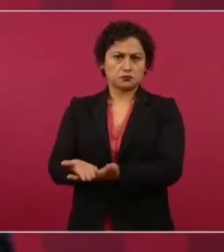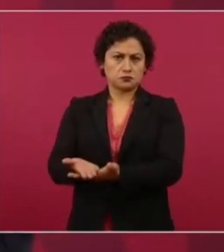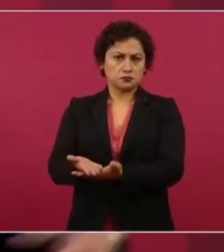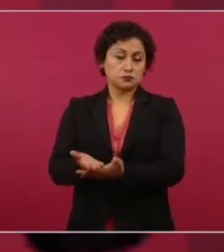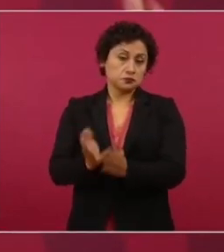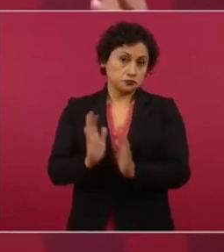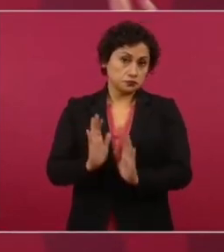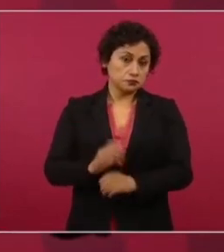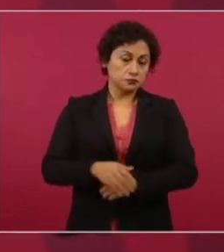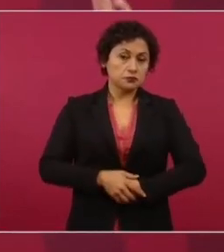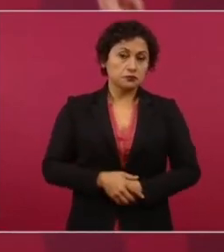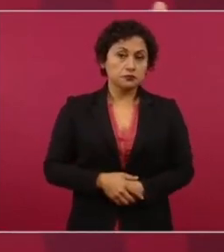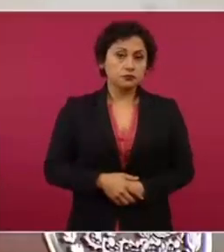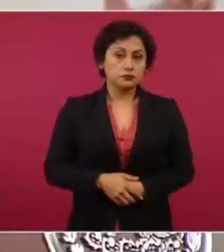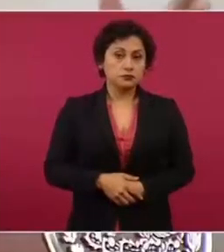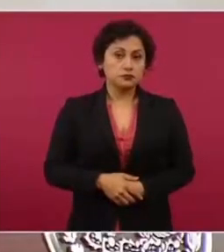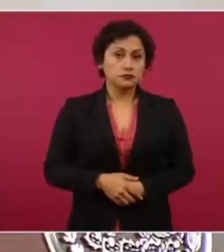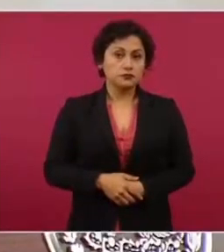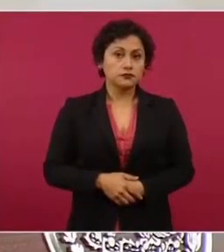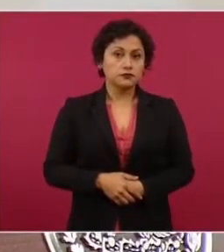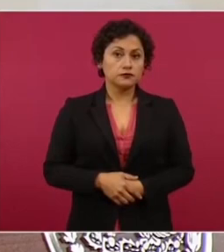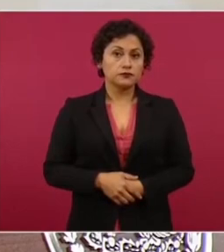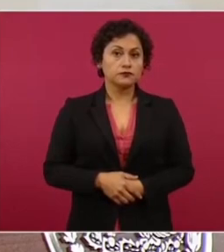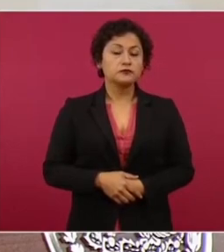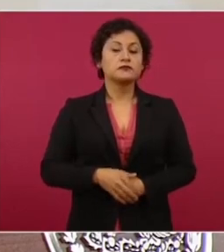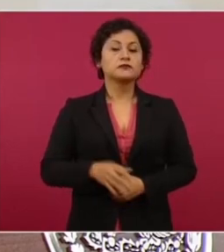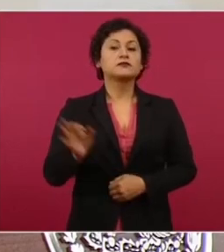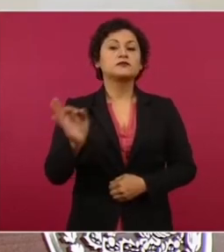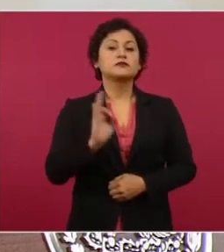y a lo mejor se llega a un acuerdo